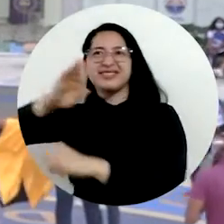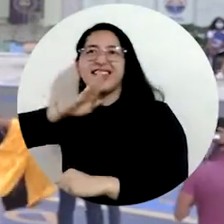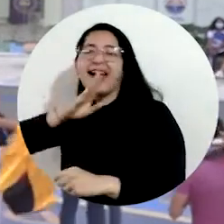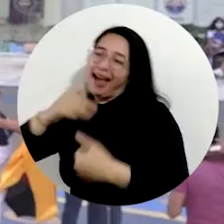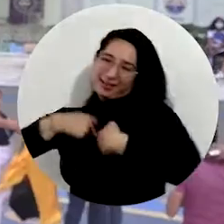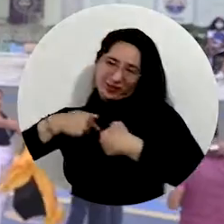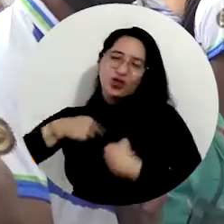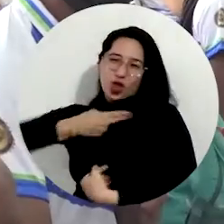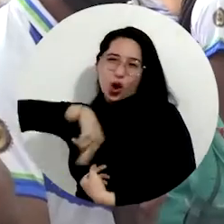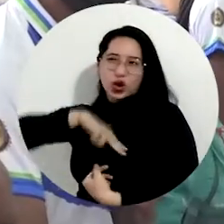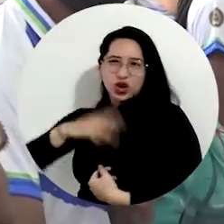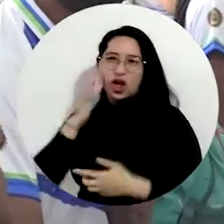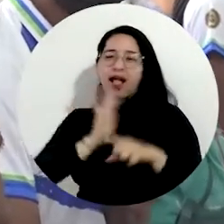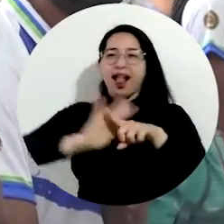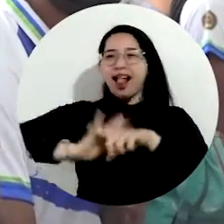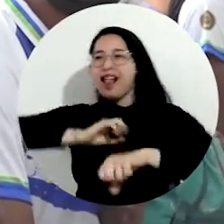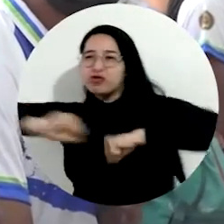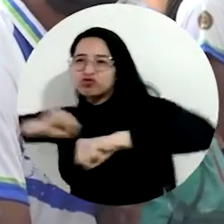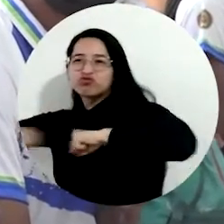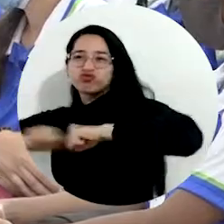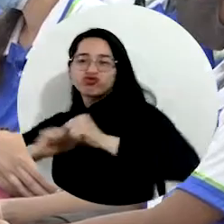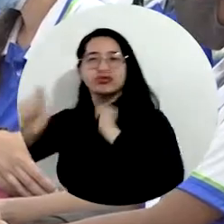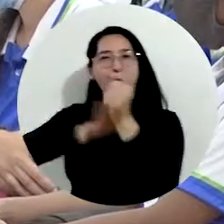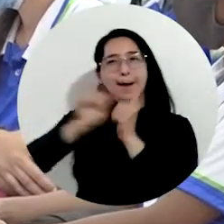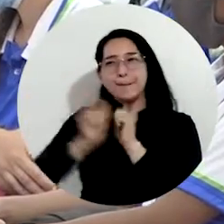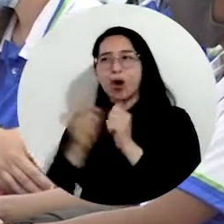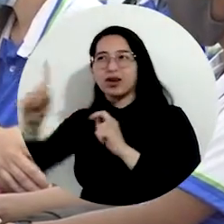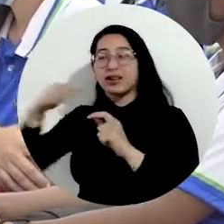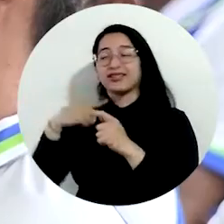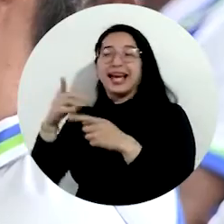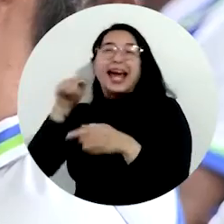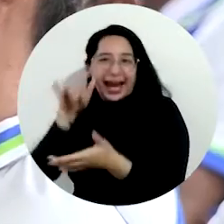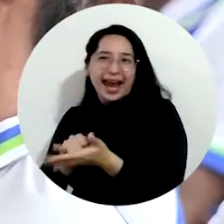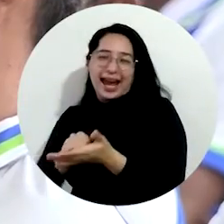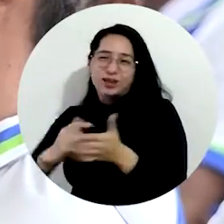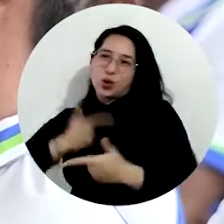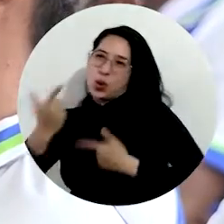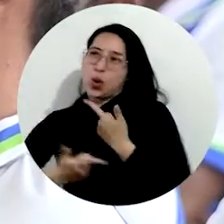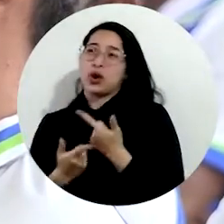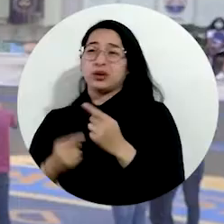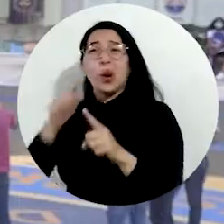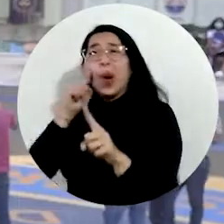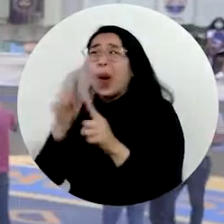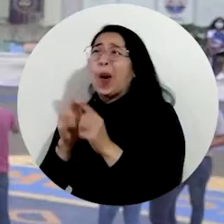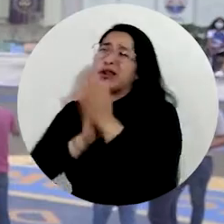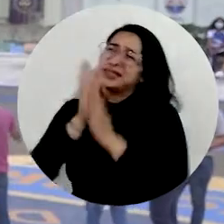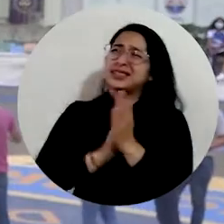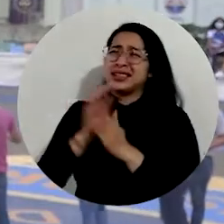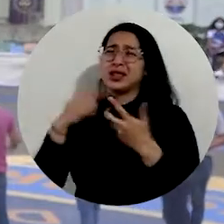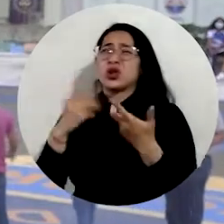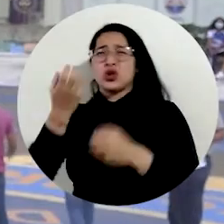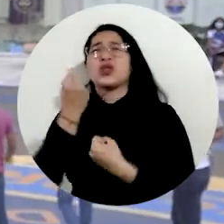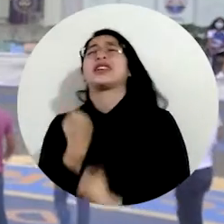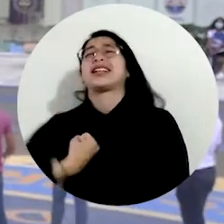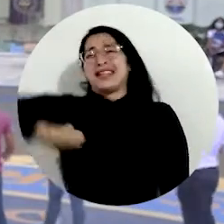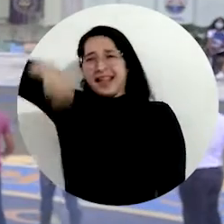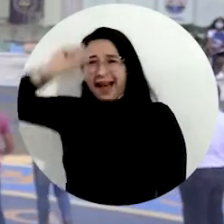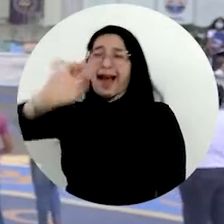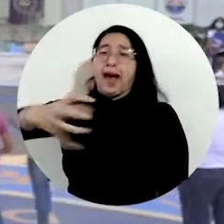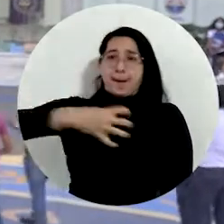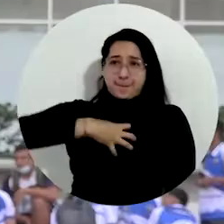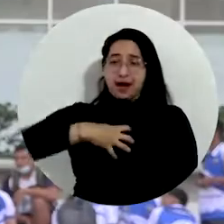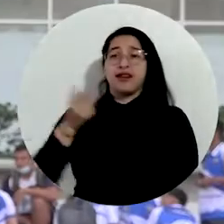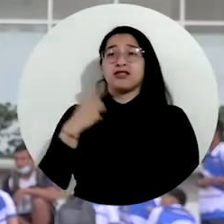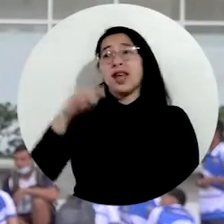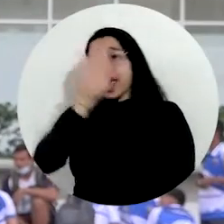los que estamos haciendo el deporte, los que estamos luchando por nuestros sueños. Aspiro ser campeona regional y campeona